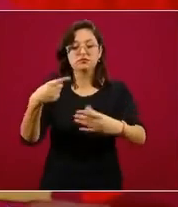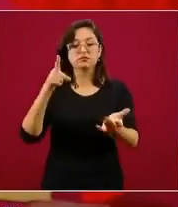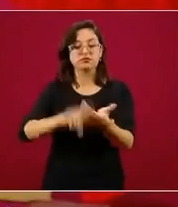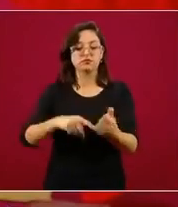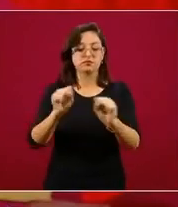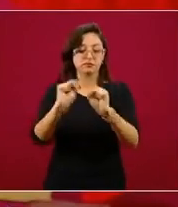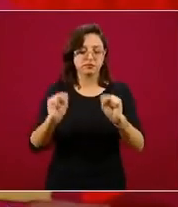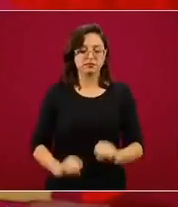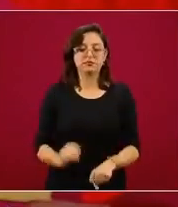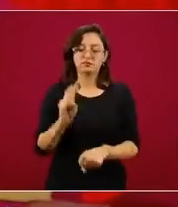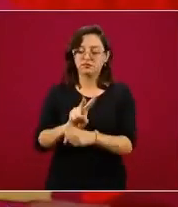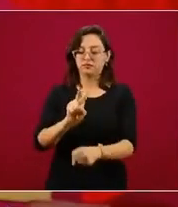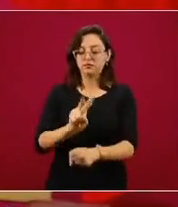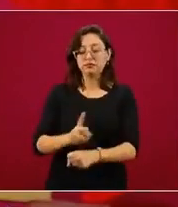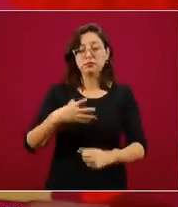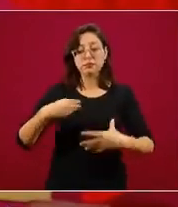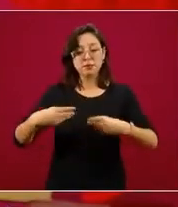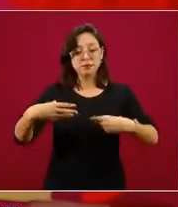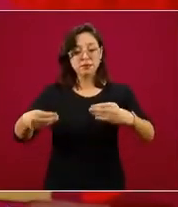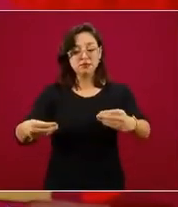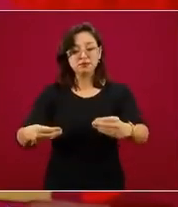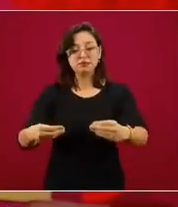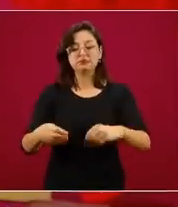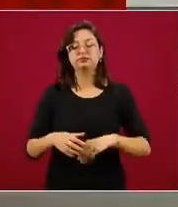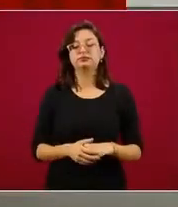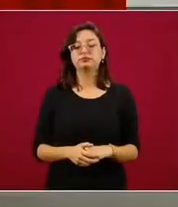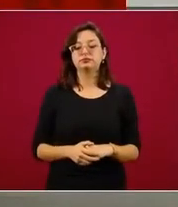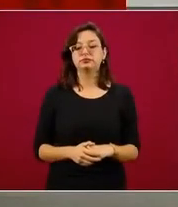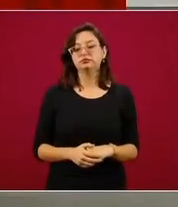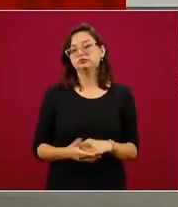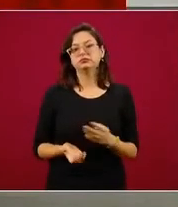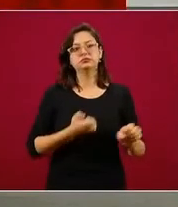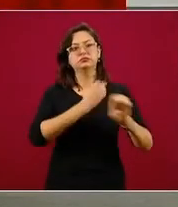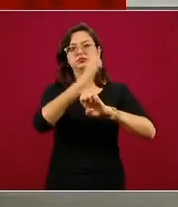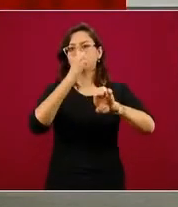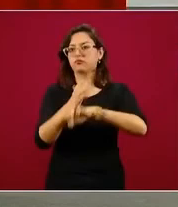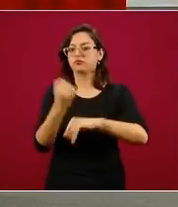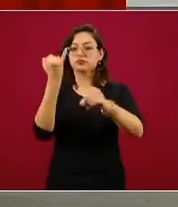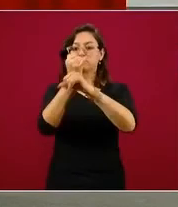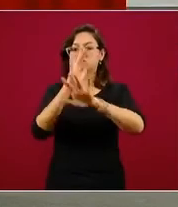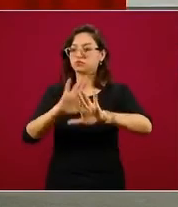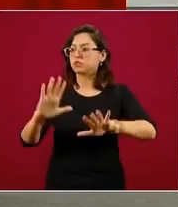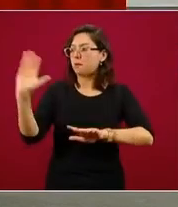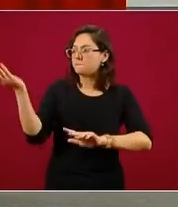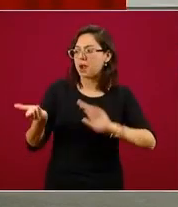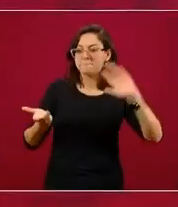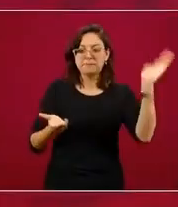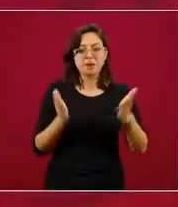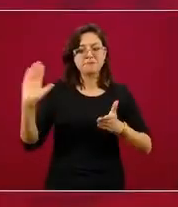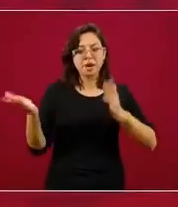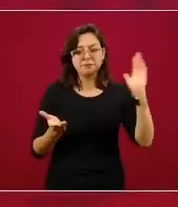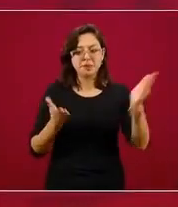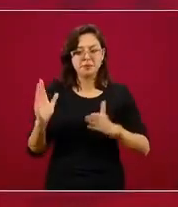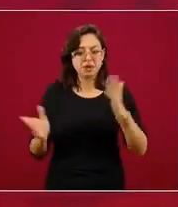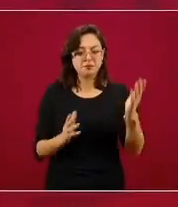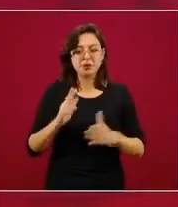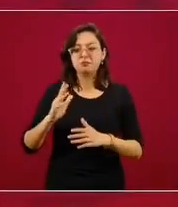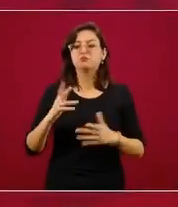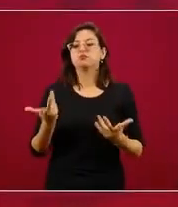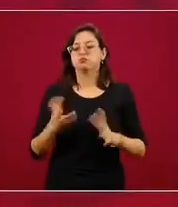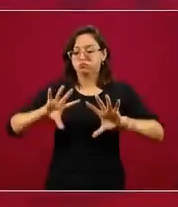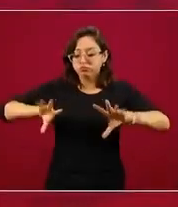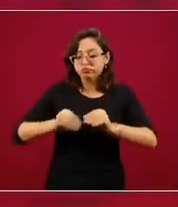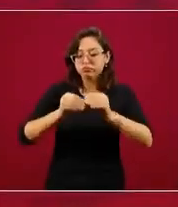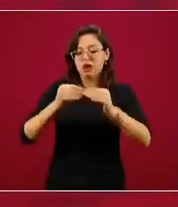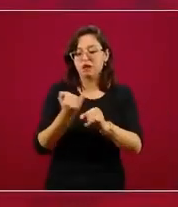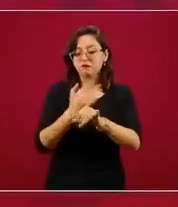de vigilancia epidemiológica, que nutren las entidades federativas, nunca perdamos de vista esto. La información que produce